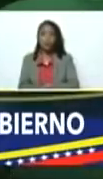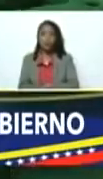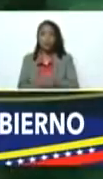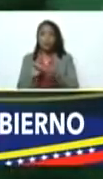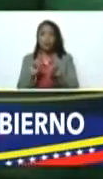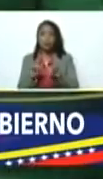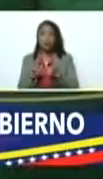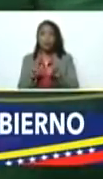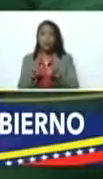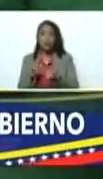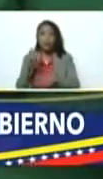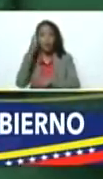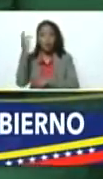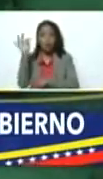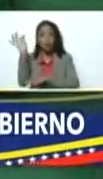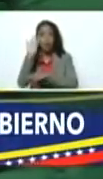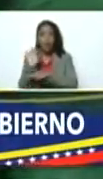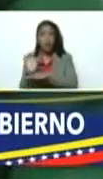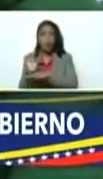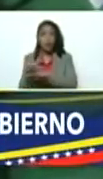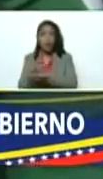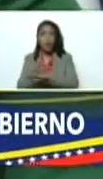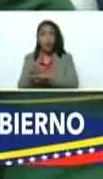secretaría y del consejo federal de gobierno